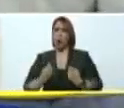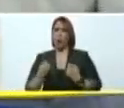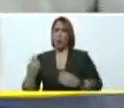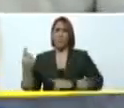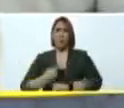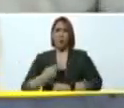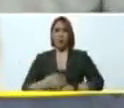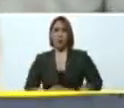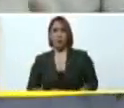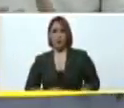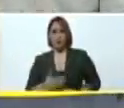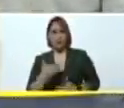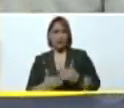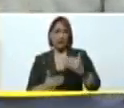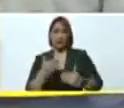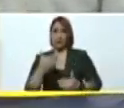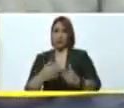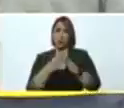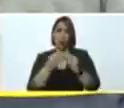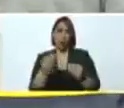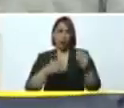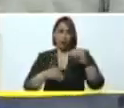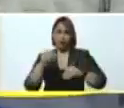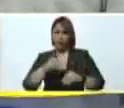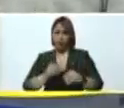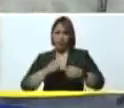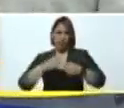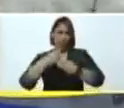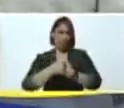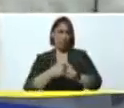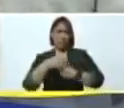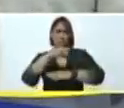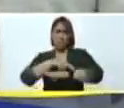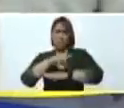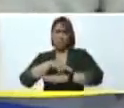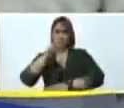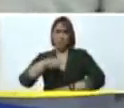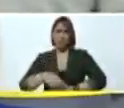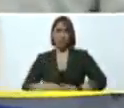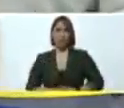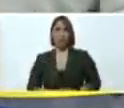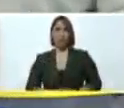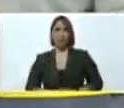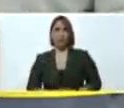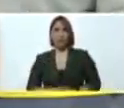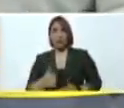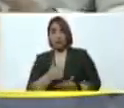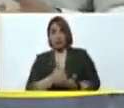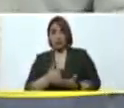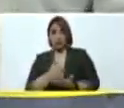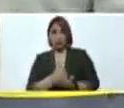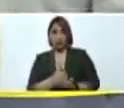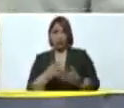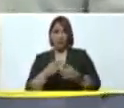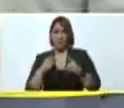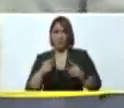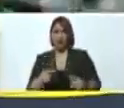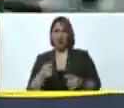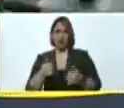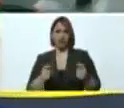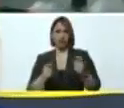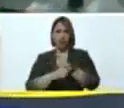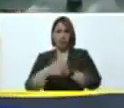consecución de todos los componentes médicos, farmacológicos para los trasplantes.